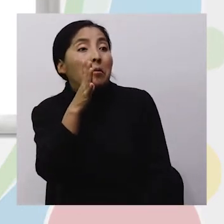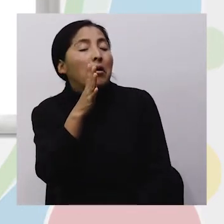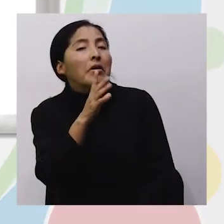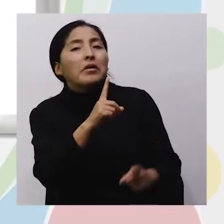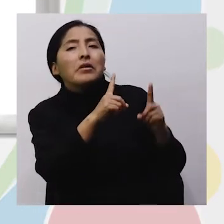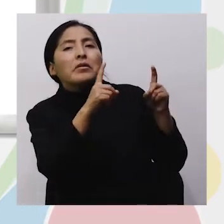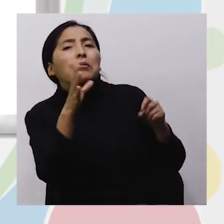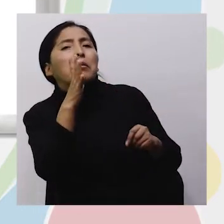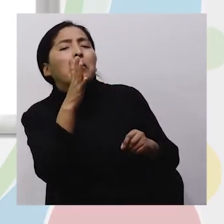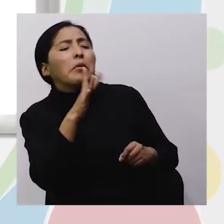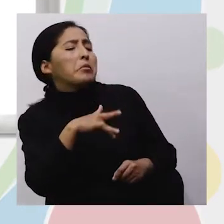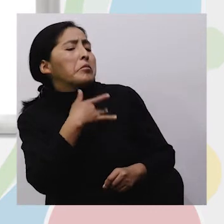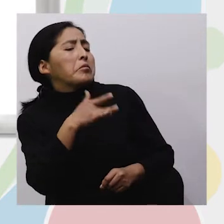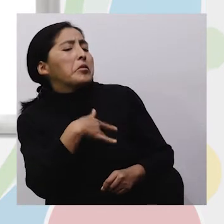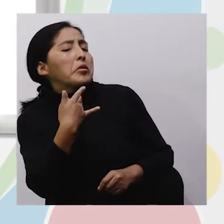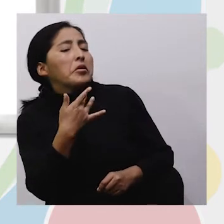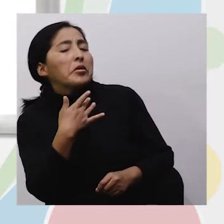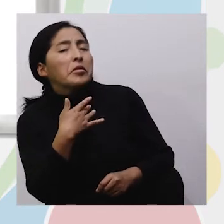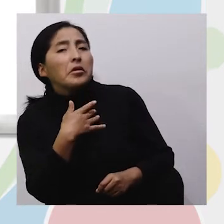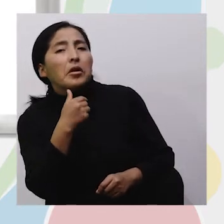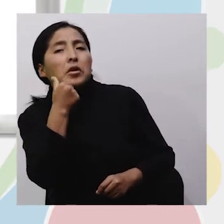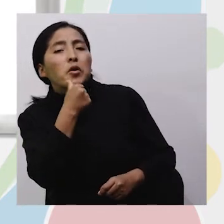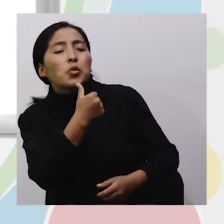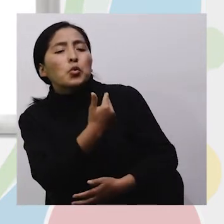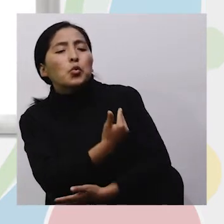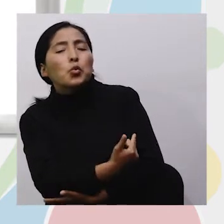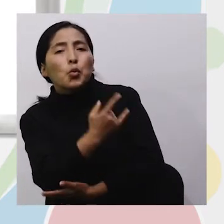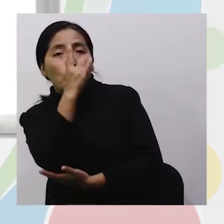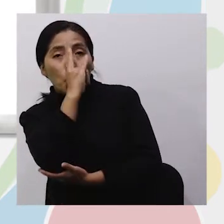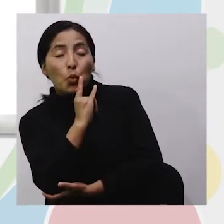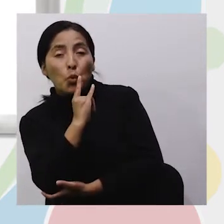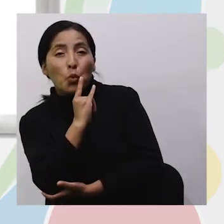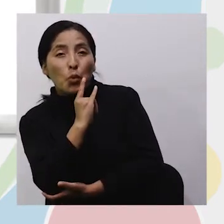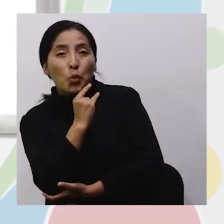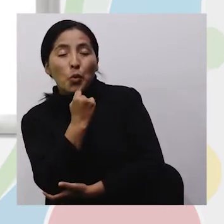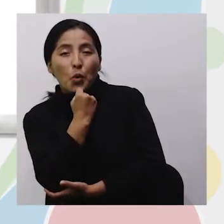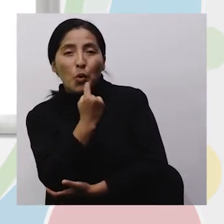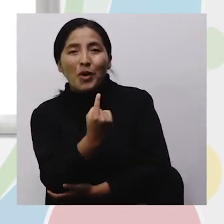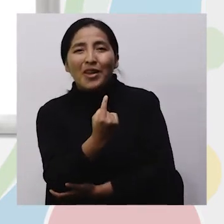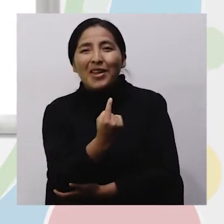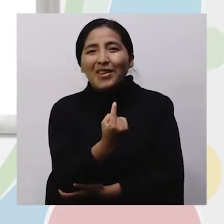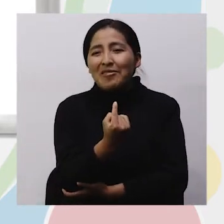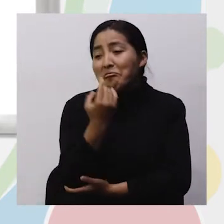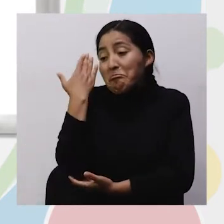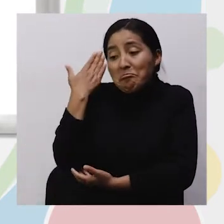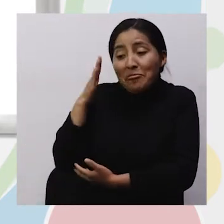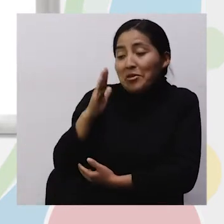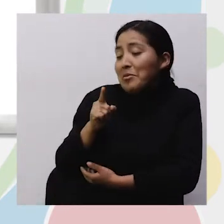se siente tener una hija tan guapa? Eh, no sé, hija Pregúntale a tu abuela ¡Oh!